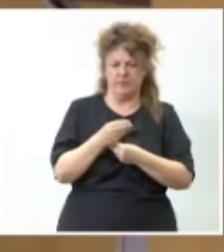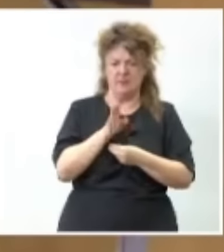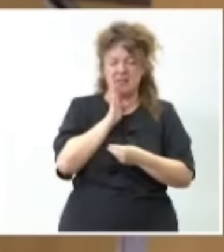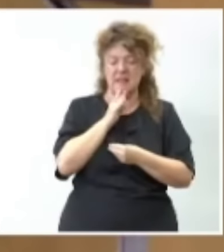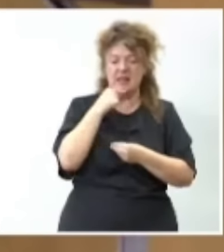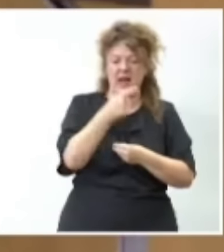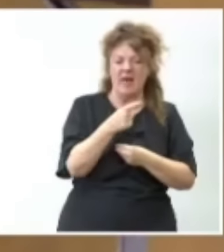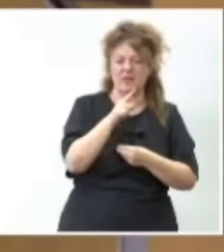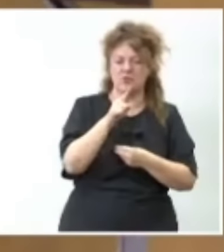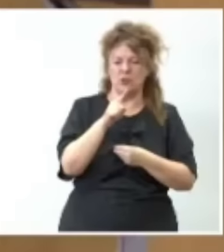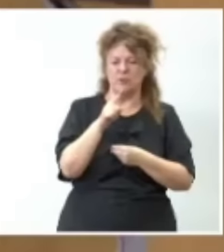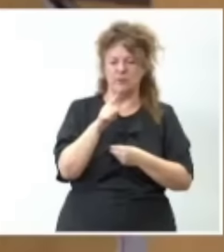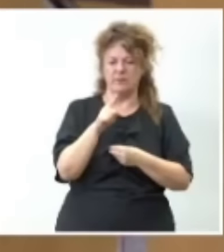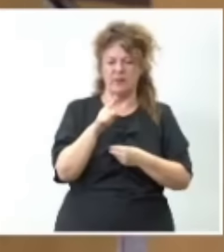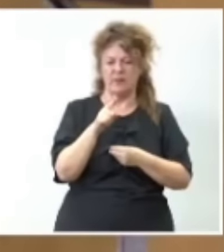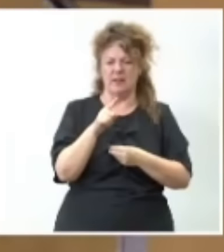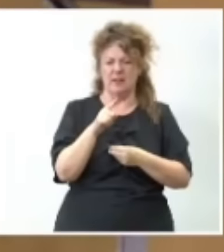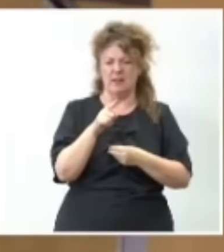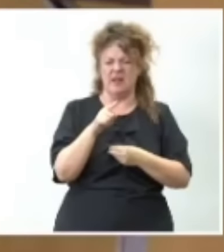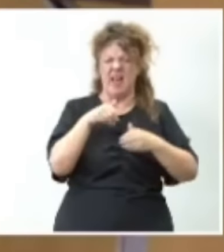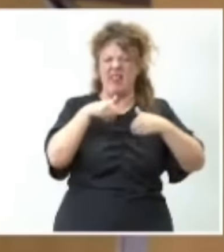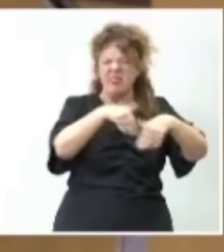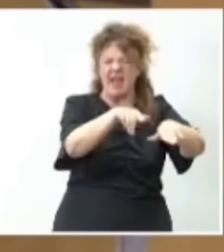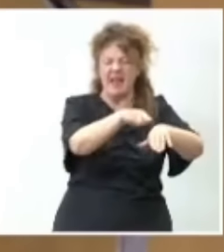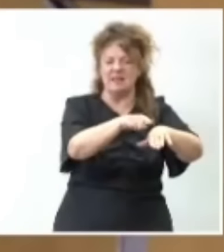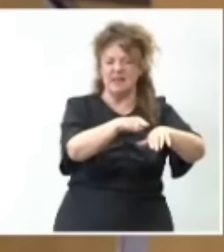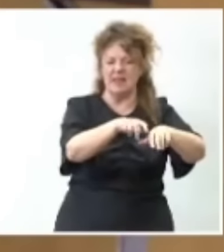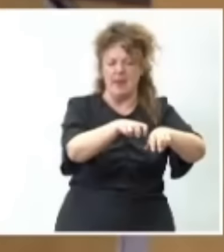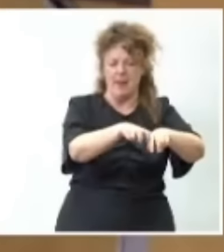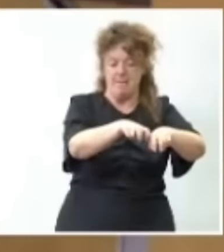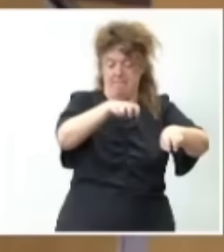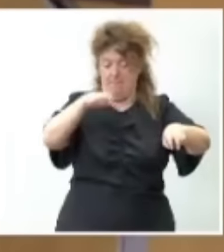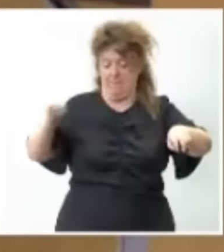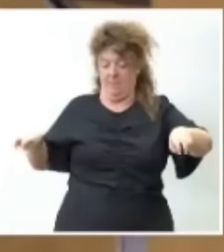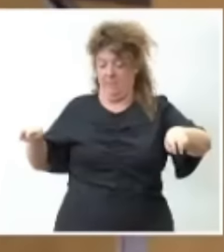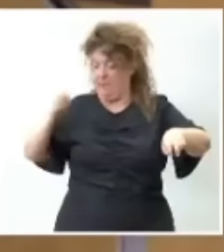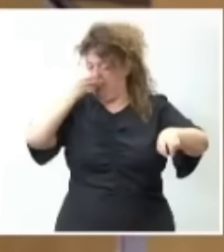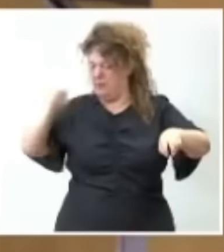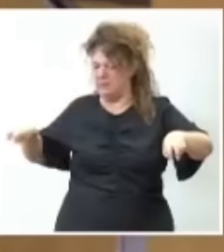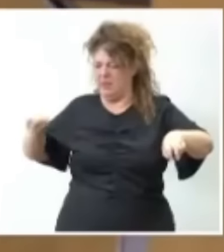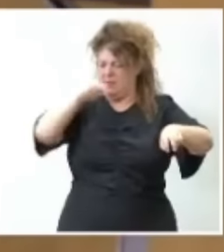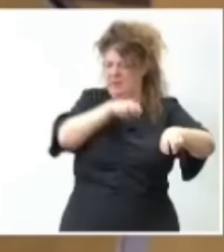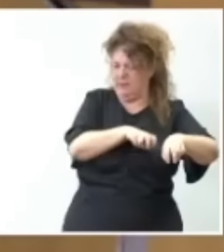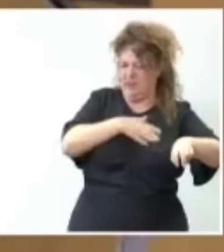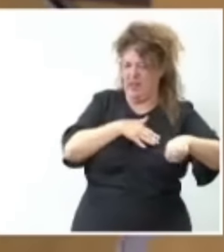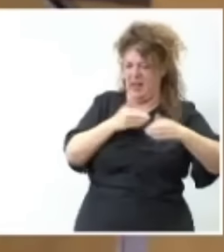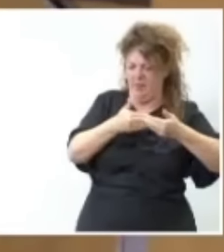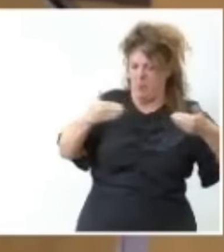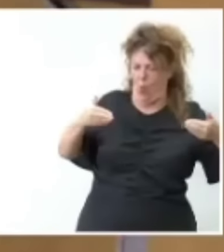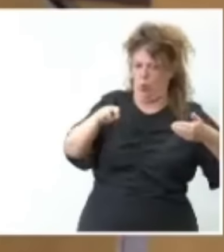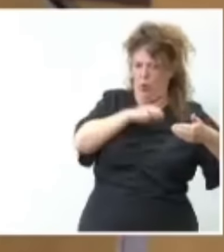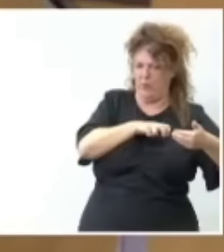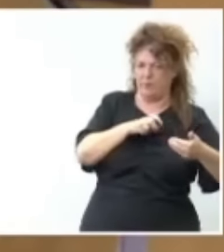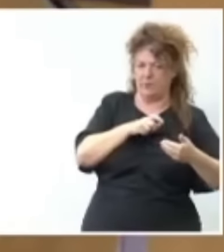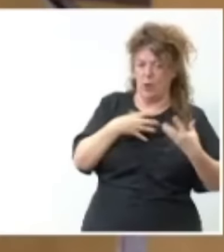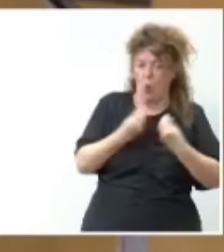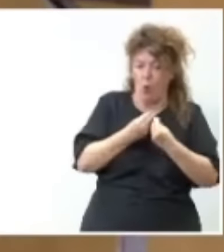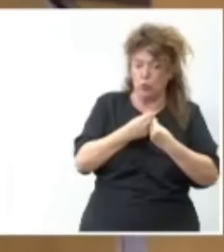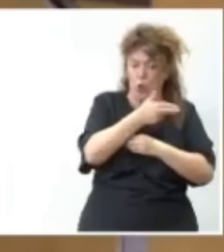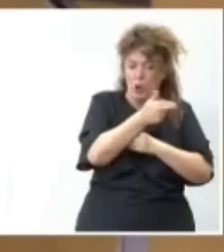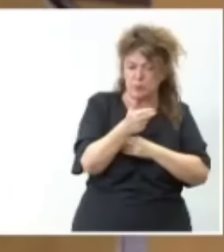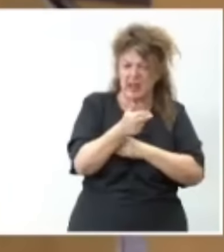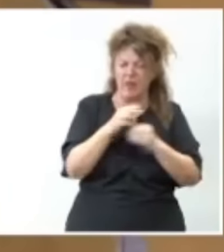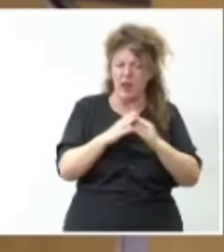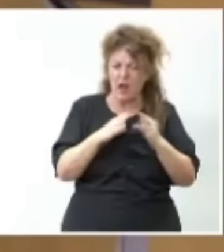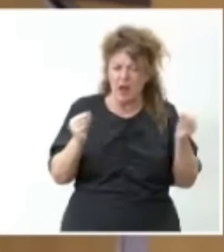compañero Álvarez, deje ese lado de la bancada y sitúese por una vez a este lado del muro. Póngase al lado de los pescadores